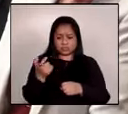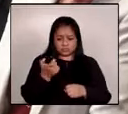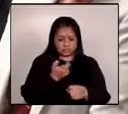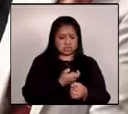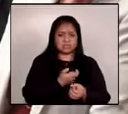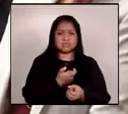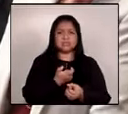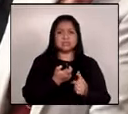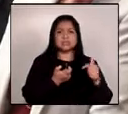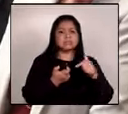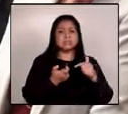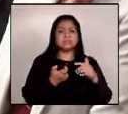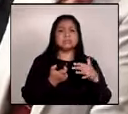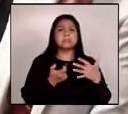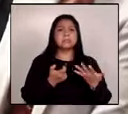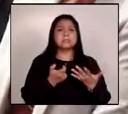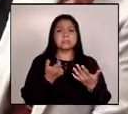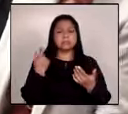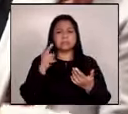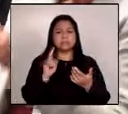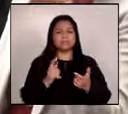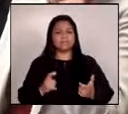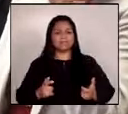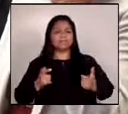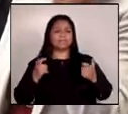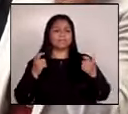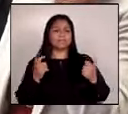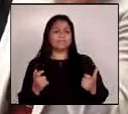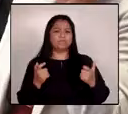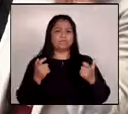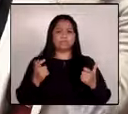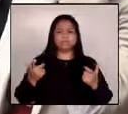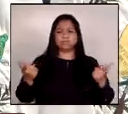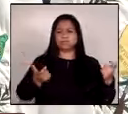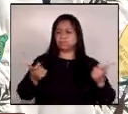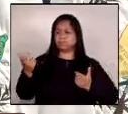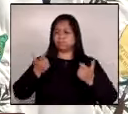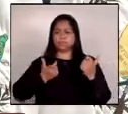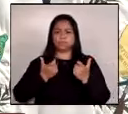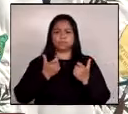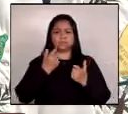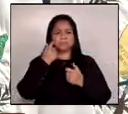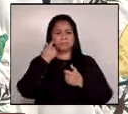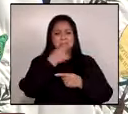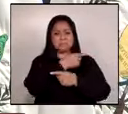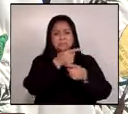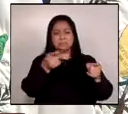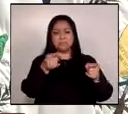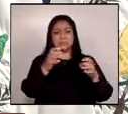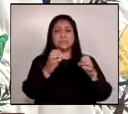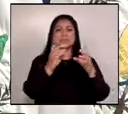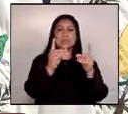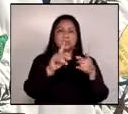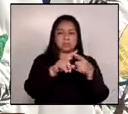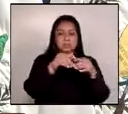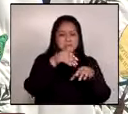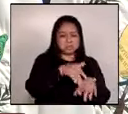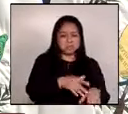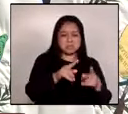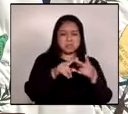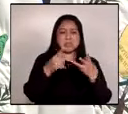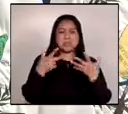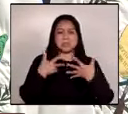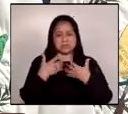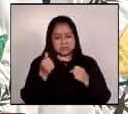para enriquecerse a costa de la educación, de la